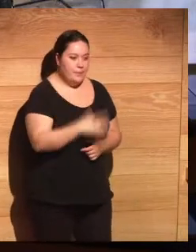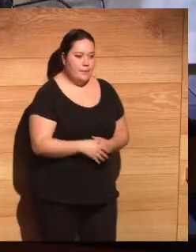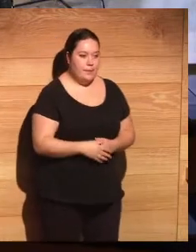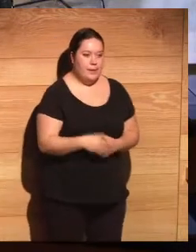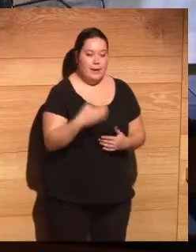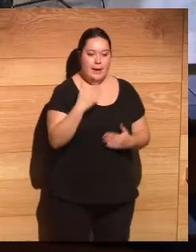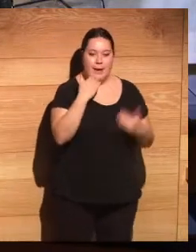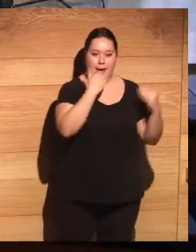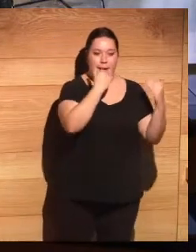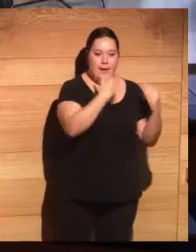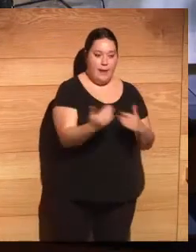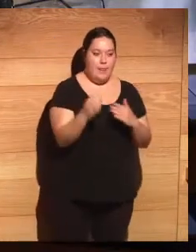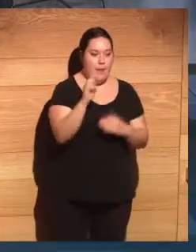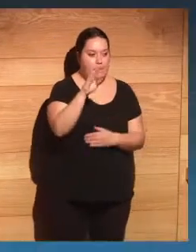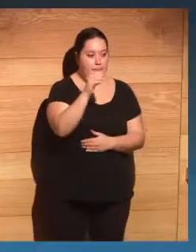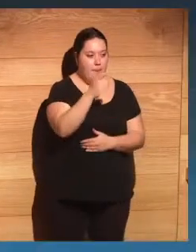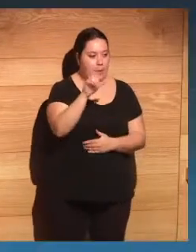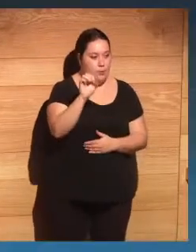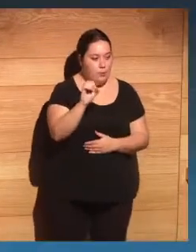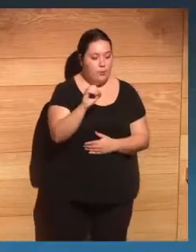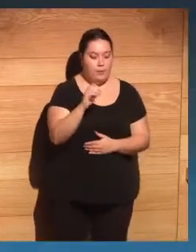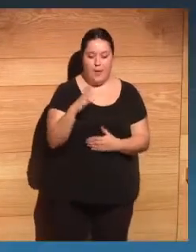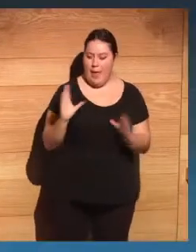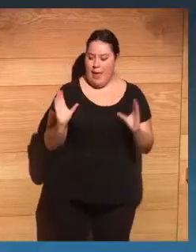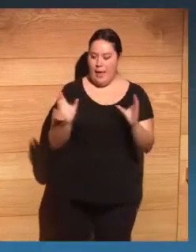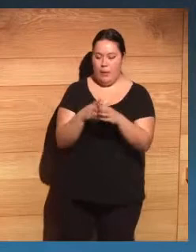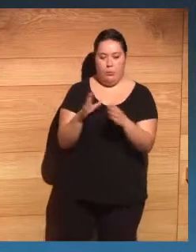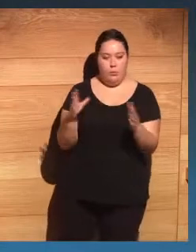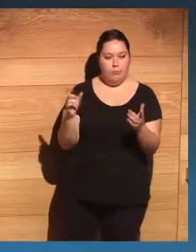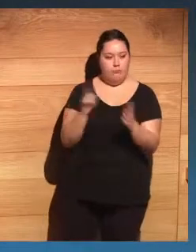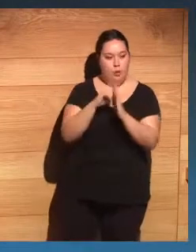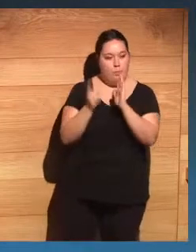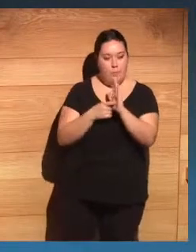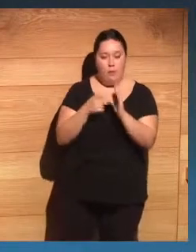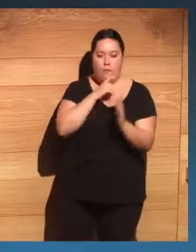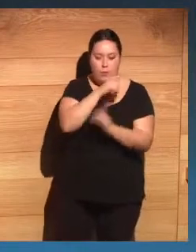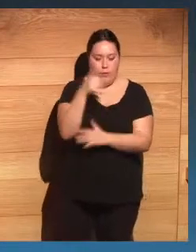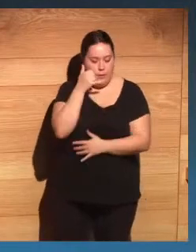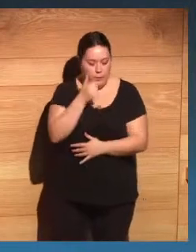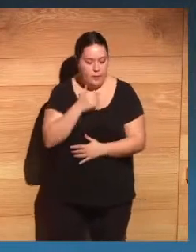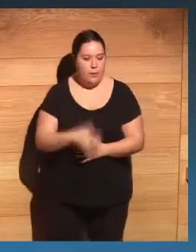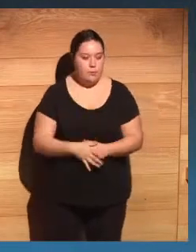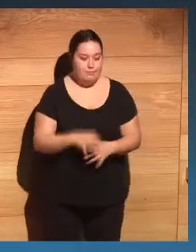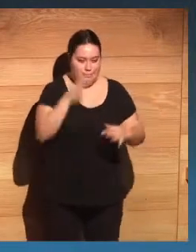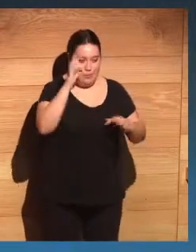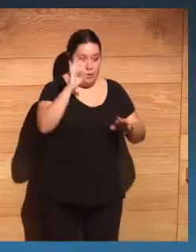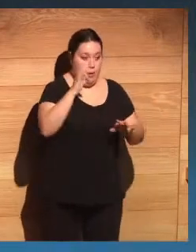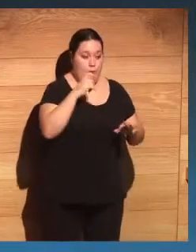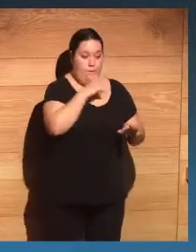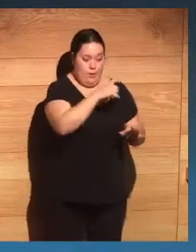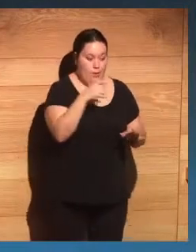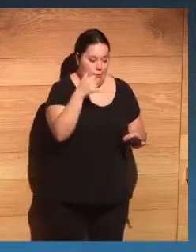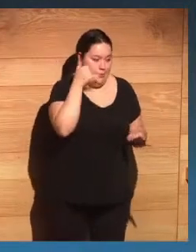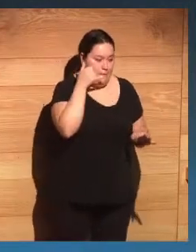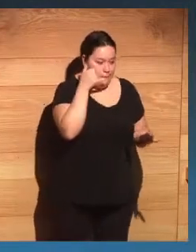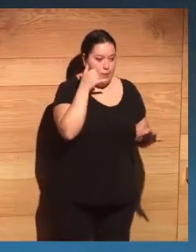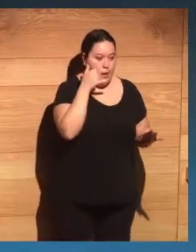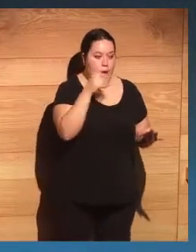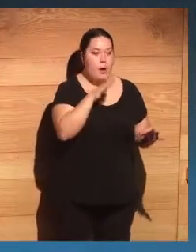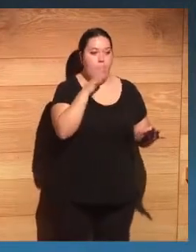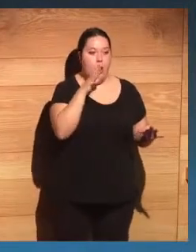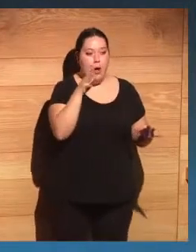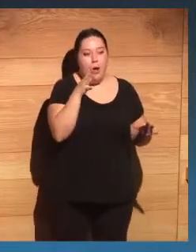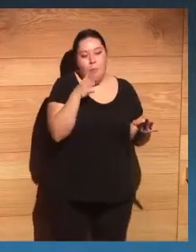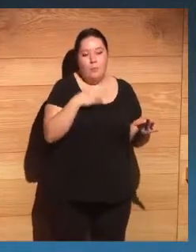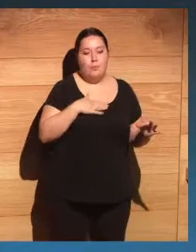Muchas gracias Pablo, muchas gracias a todo el equipo de Fundación Telefónica y evidentemente a la Fundación Telefónica por la